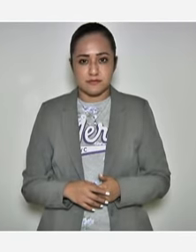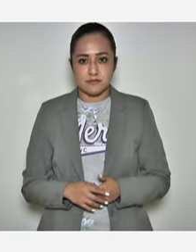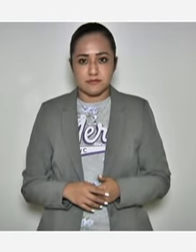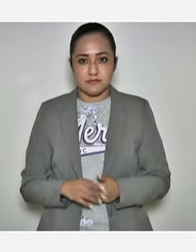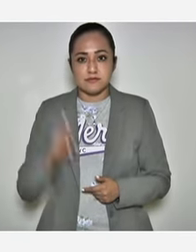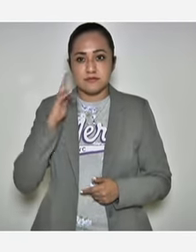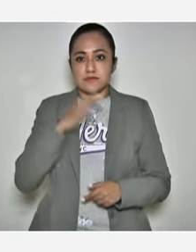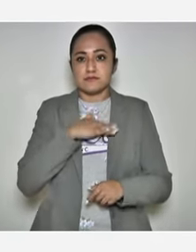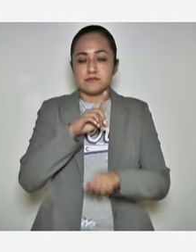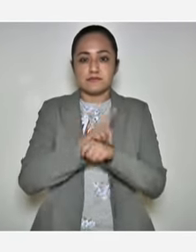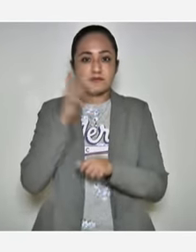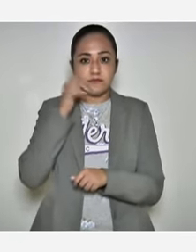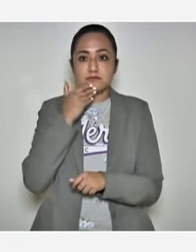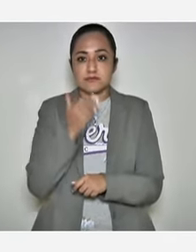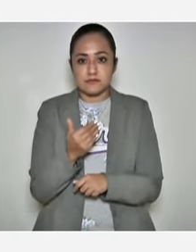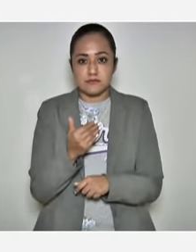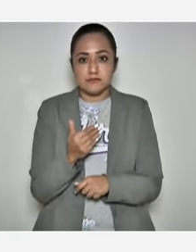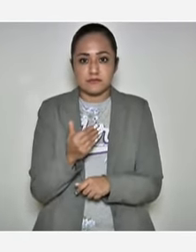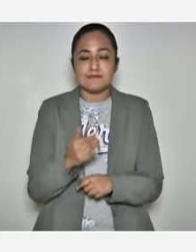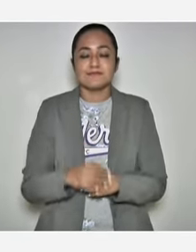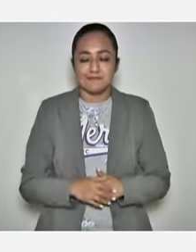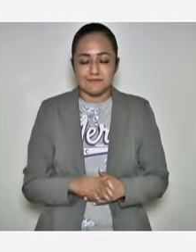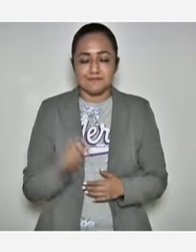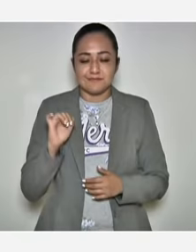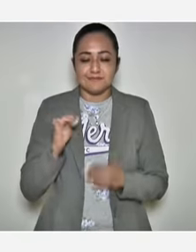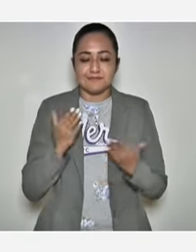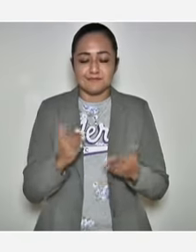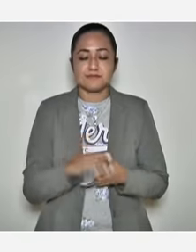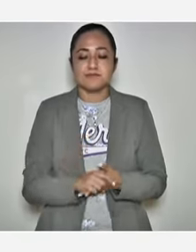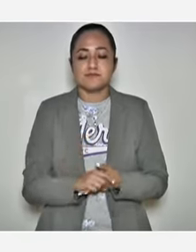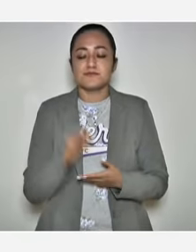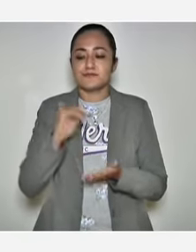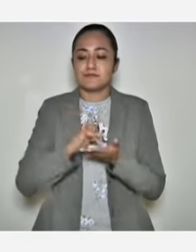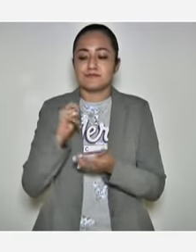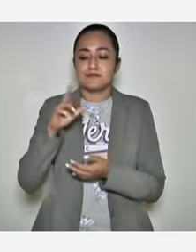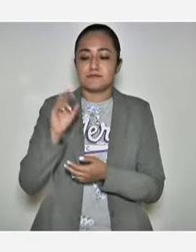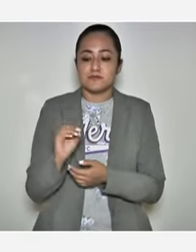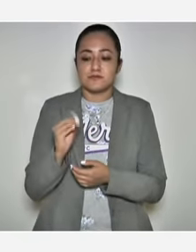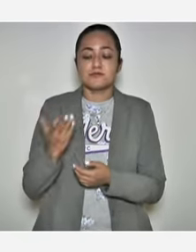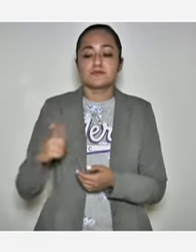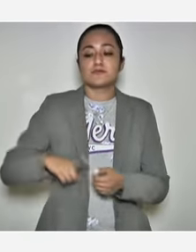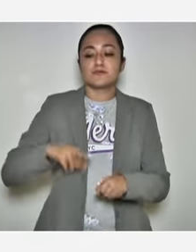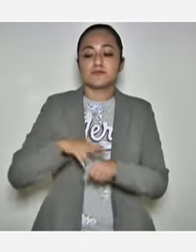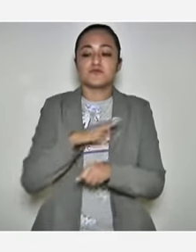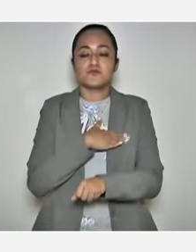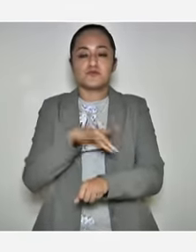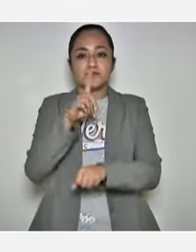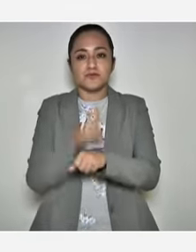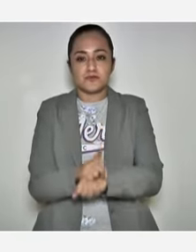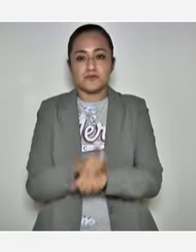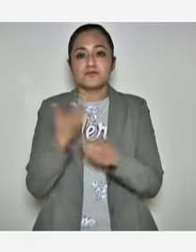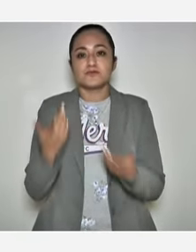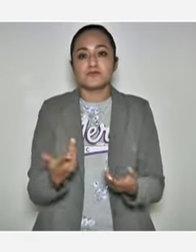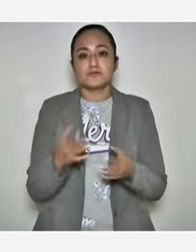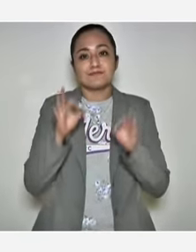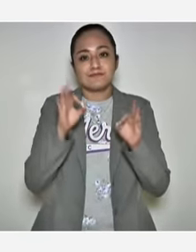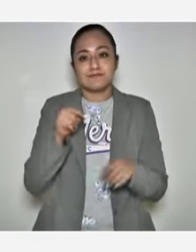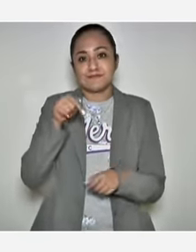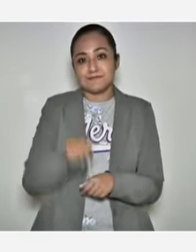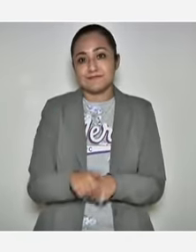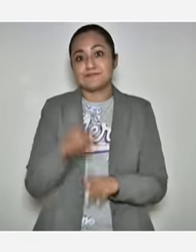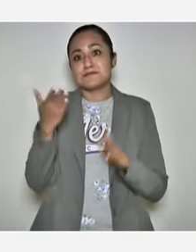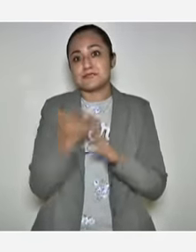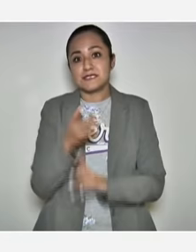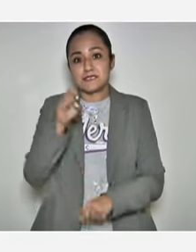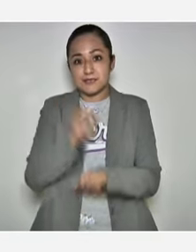Hola, buenos días, ¿me escuchan? Adelante. Muchas gracias, Vero. Gobernador, muy buenos días. Excelente. En mitad de semana